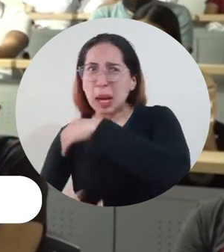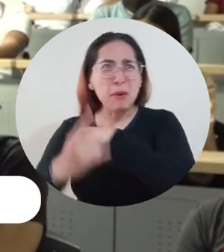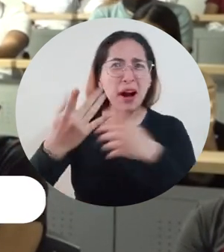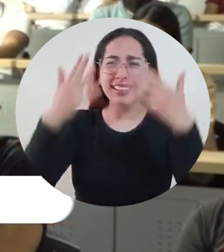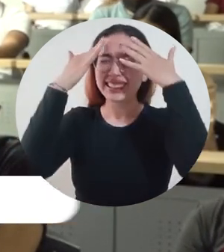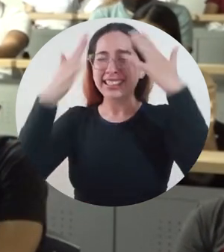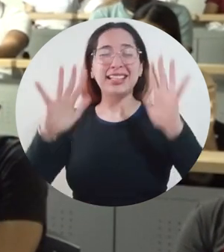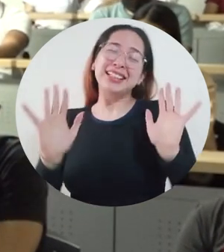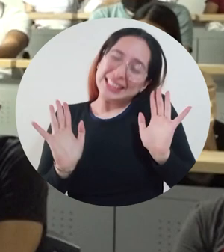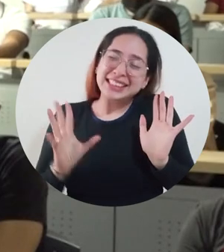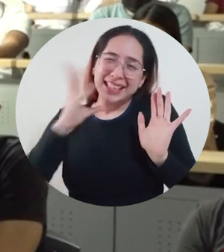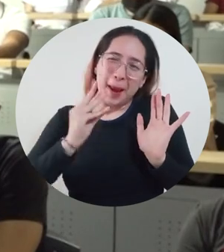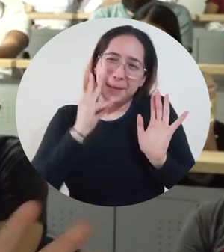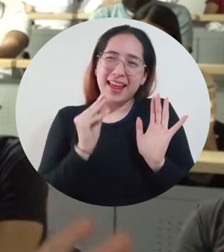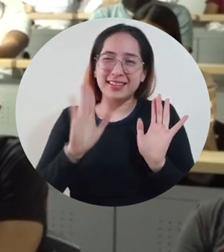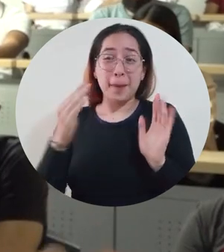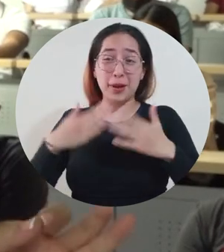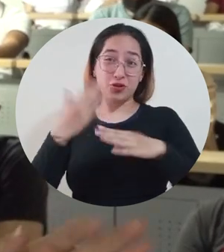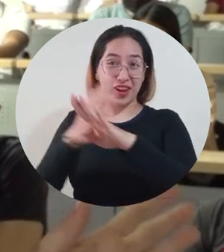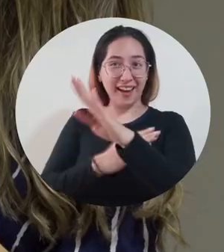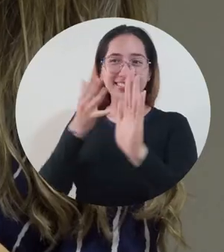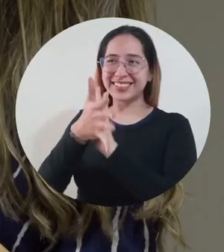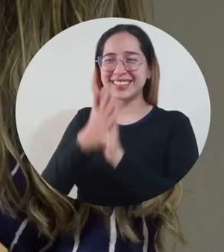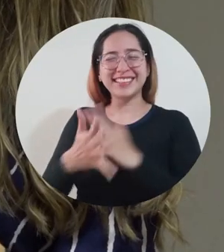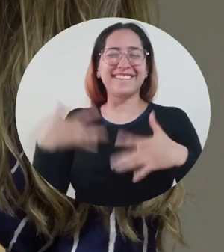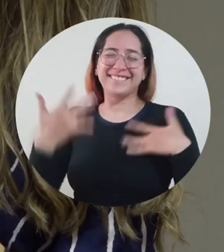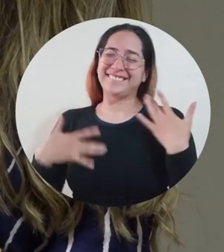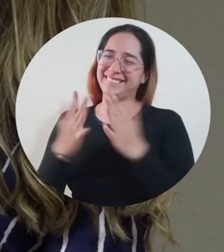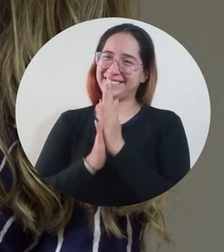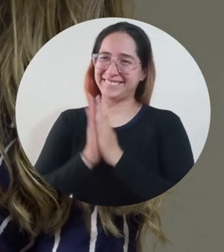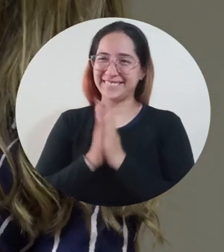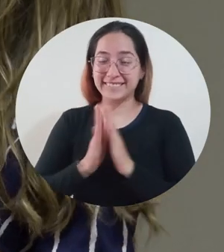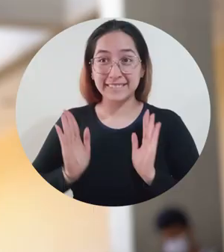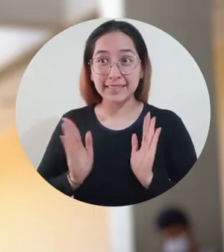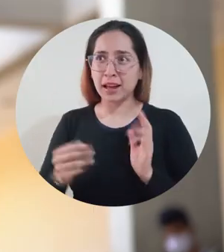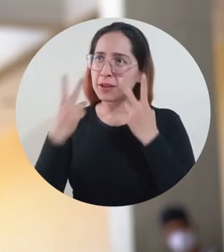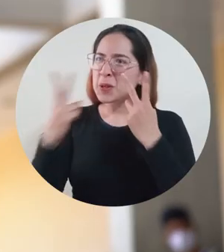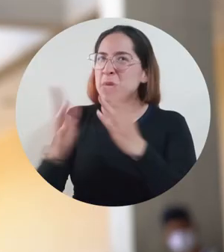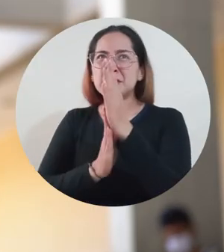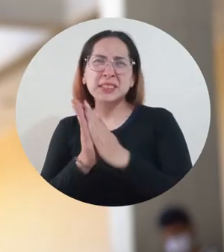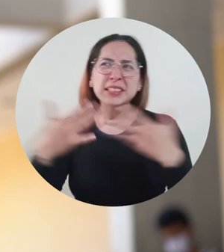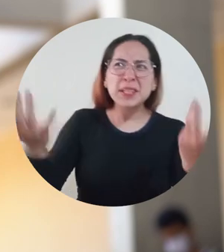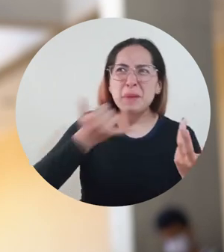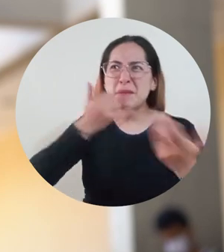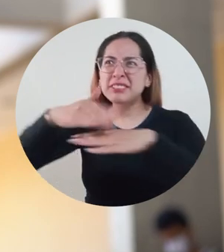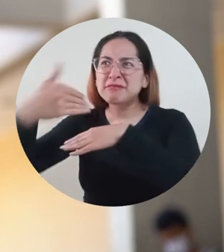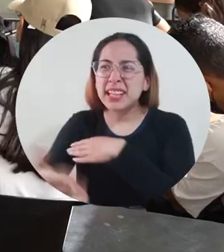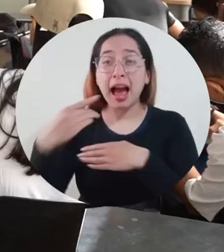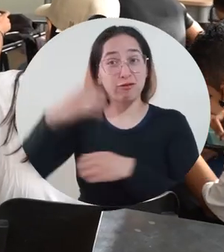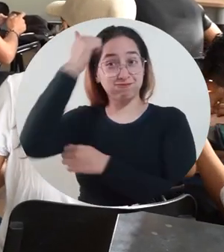Pero ha sido una experiencia intrigante, pero como ya he mencionado antes, muy emocionante también. Con asombro, emoción y